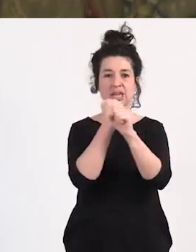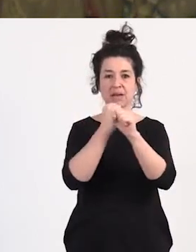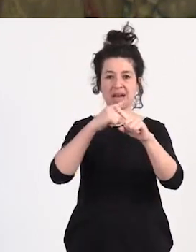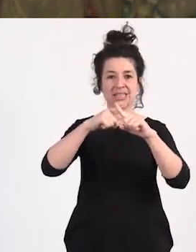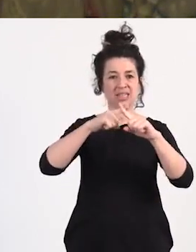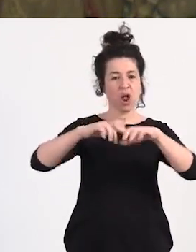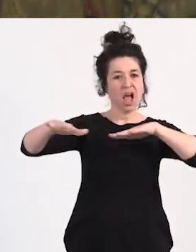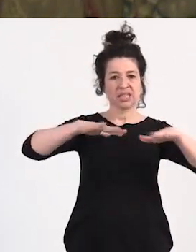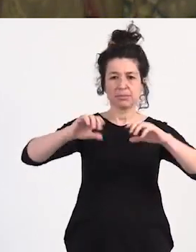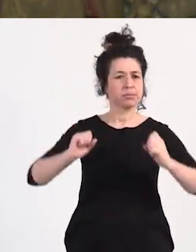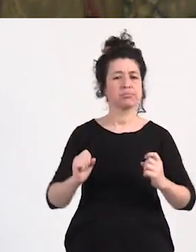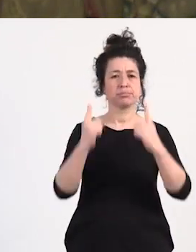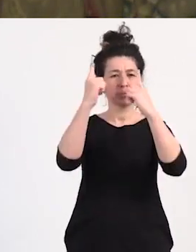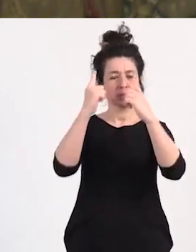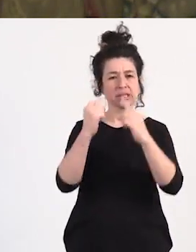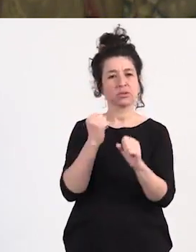catalana